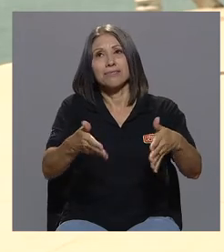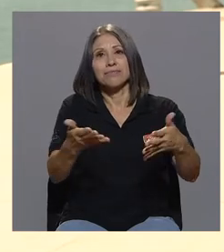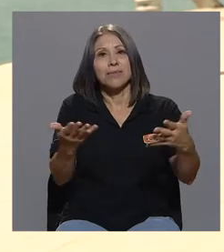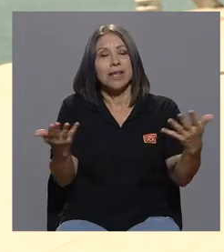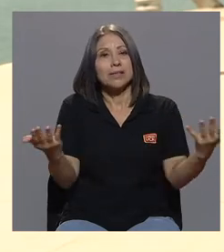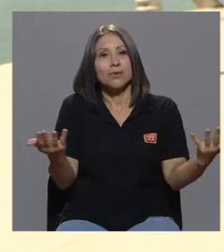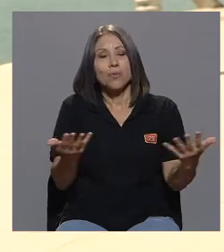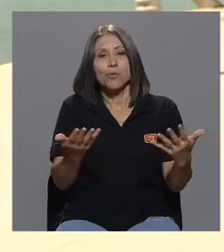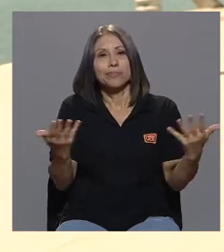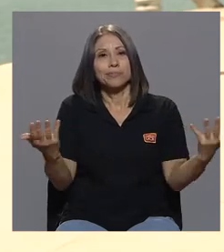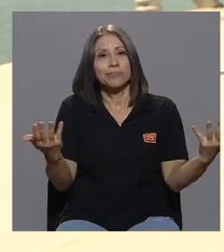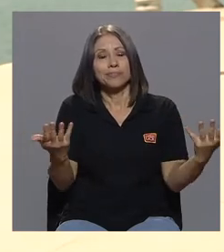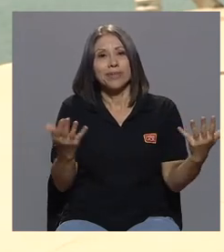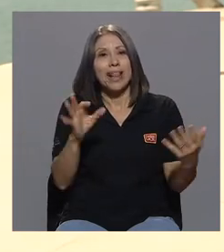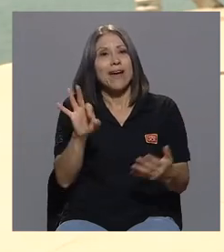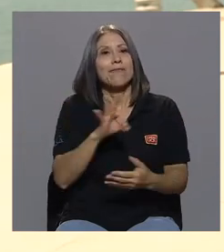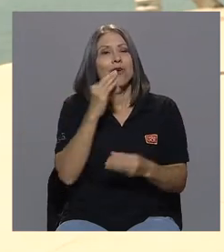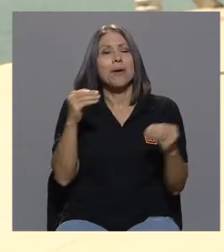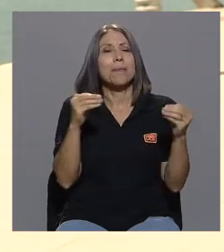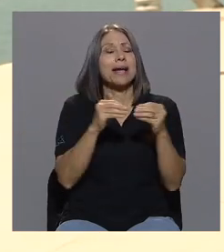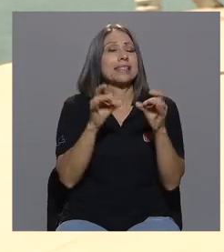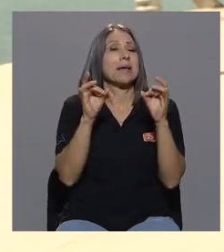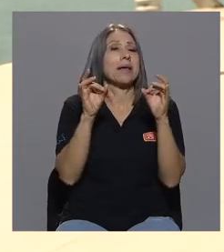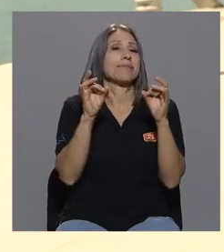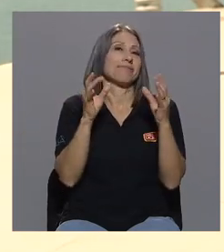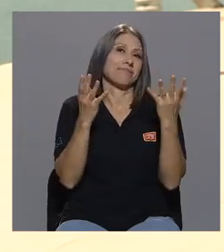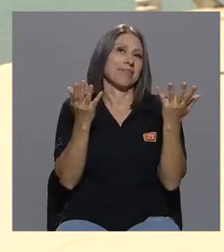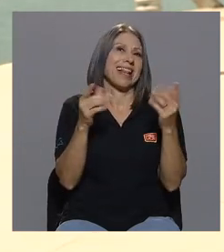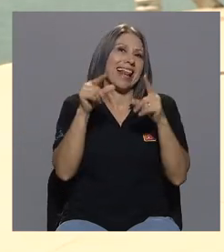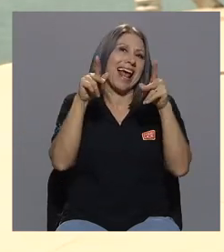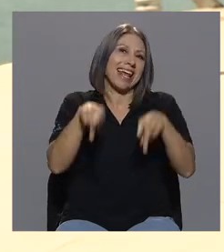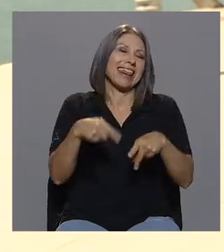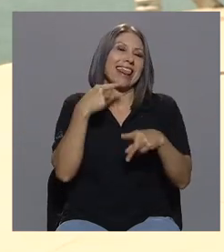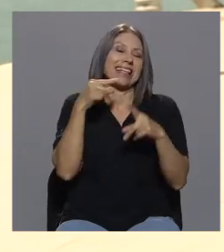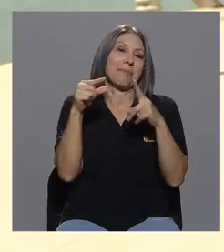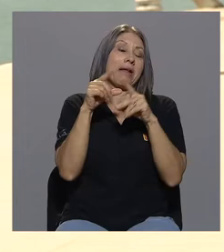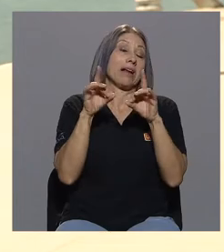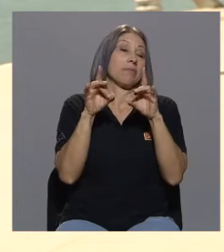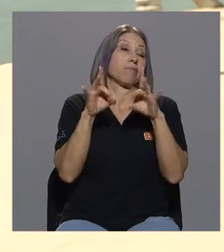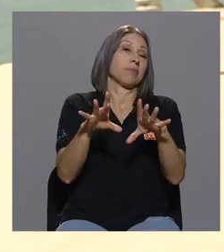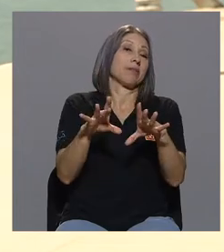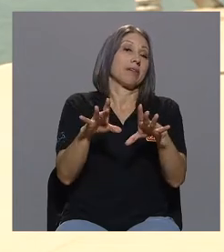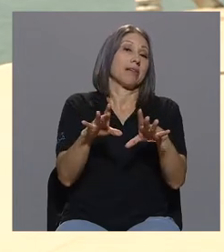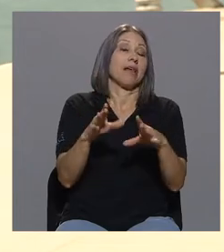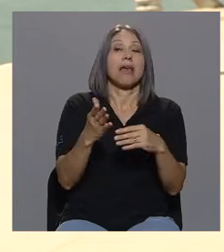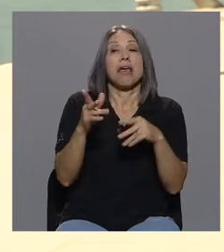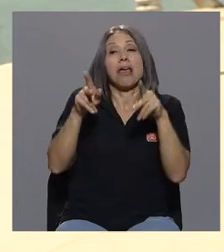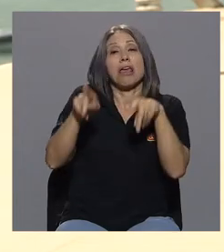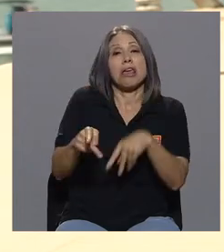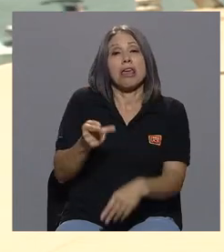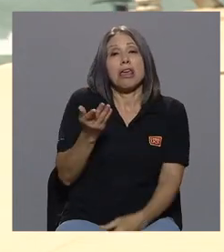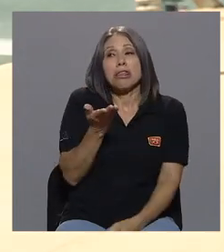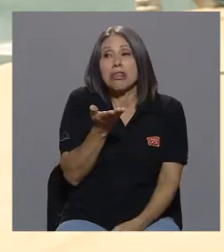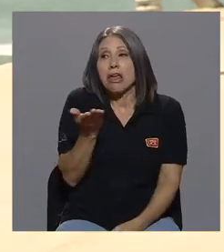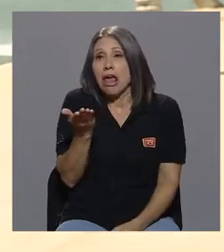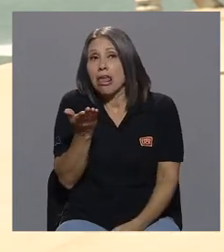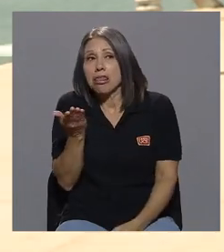de la forma más peyorativa la gente llama indigente. Me convierto en eso.